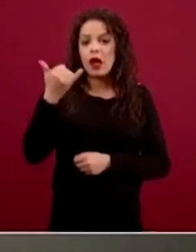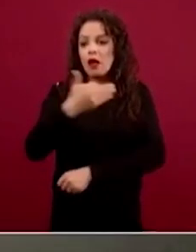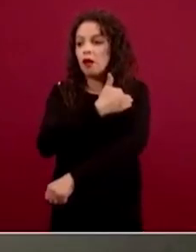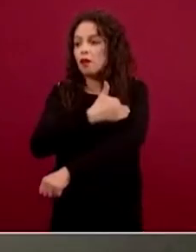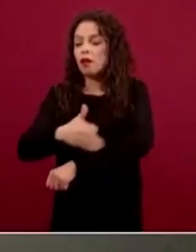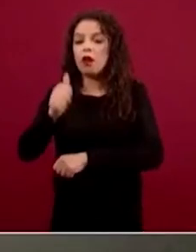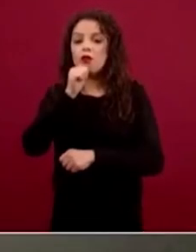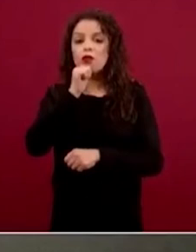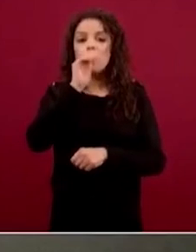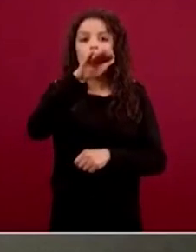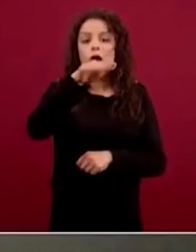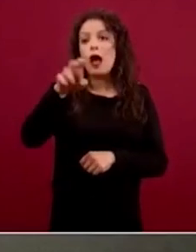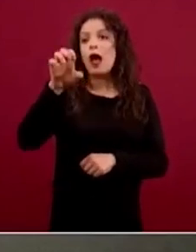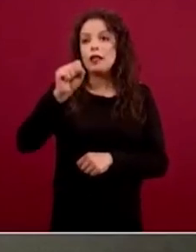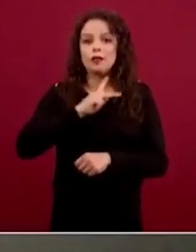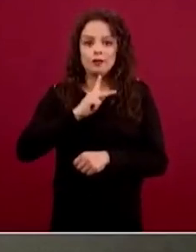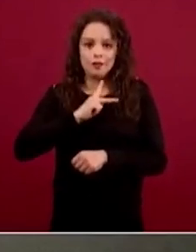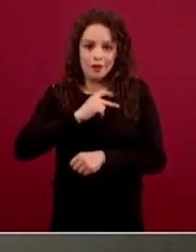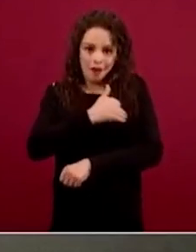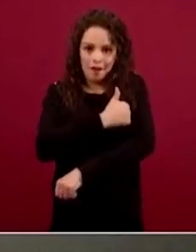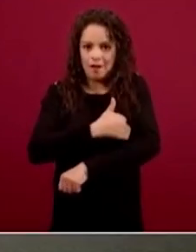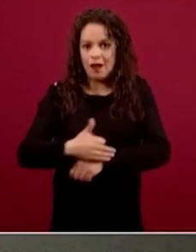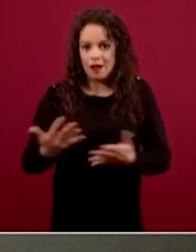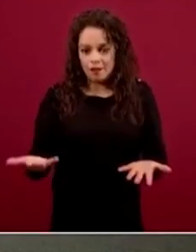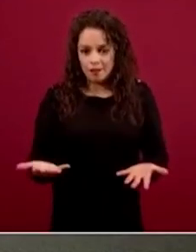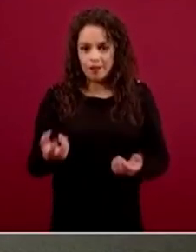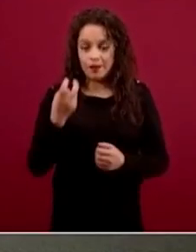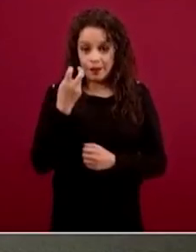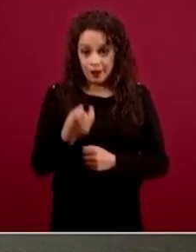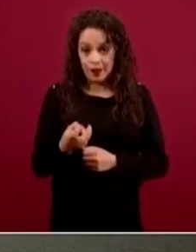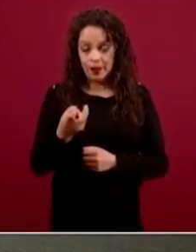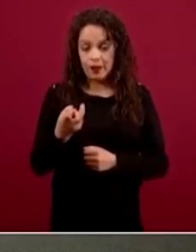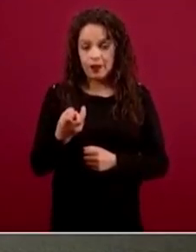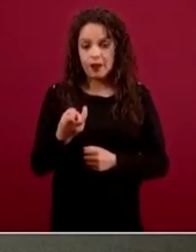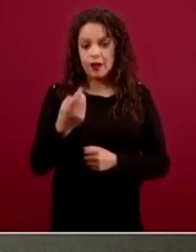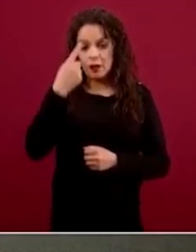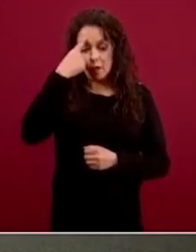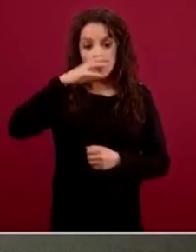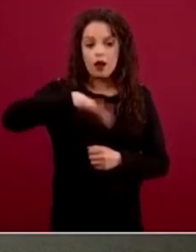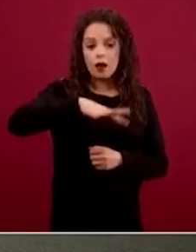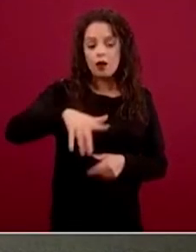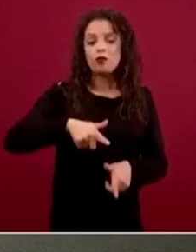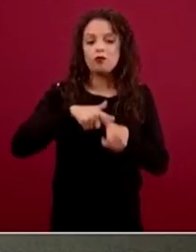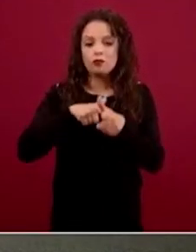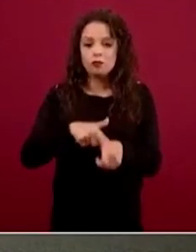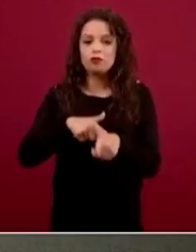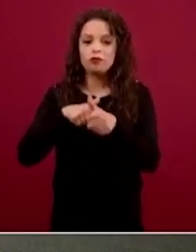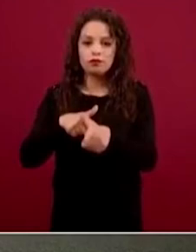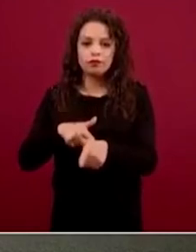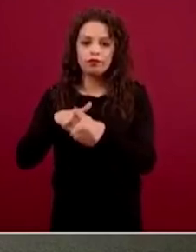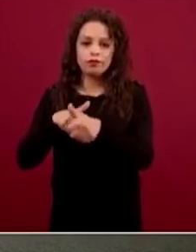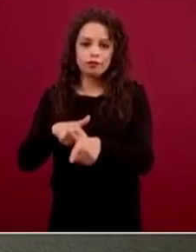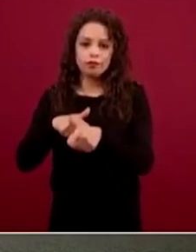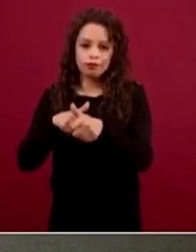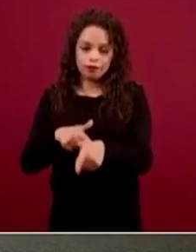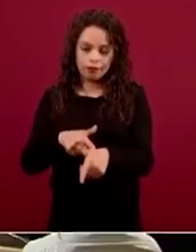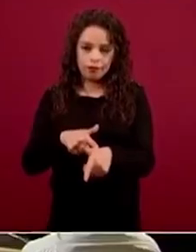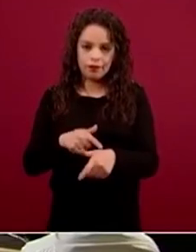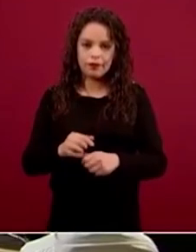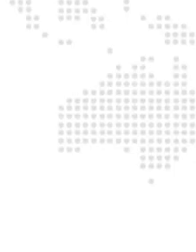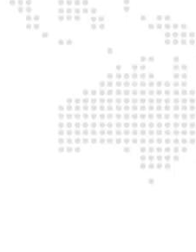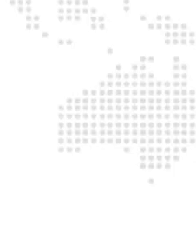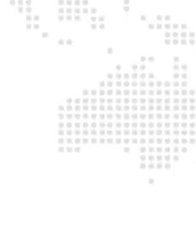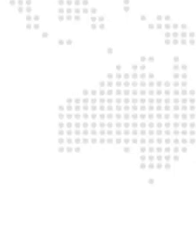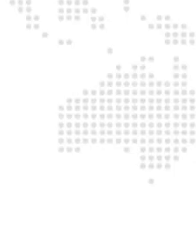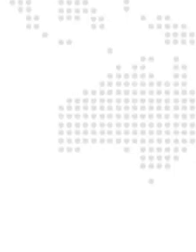de coordinación de búsqueda de personas podamos seguir buscando a estas personas no identificadas.